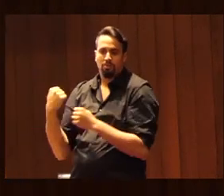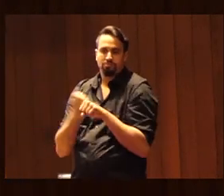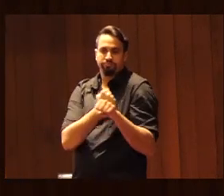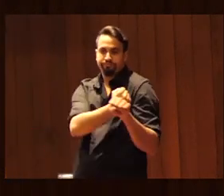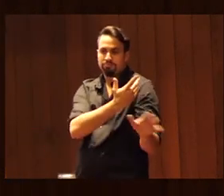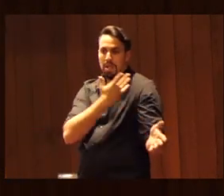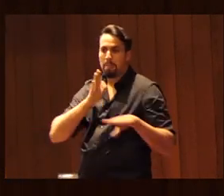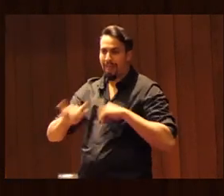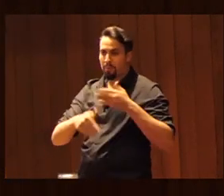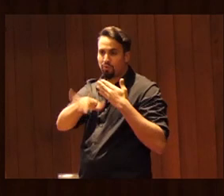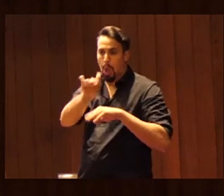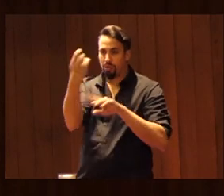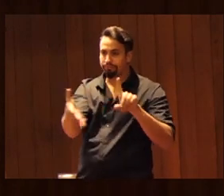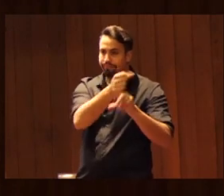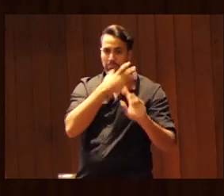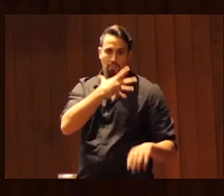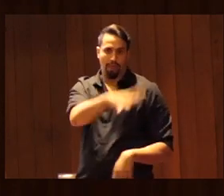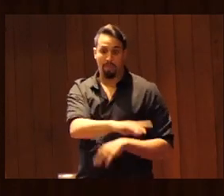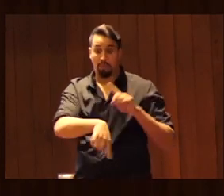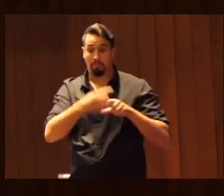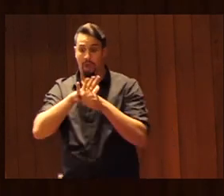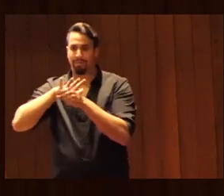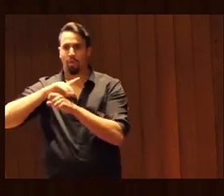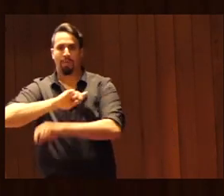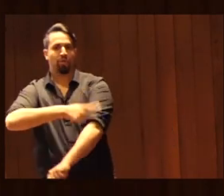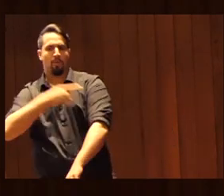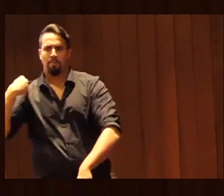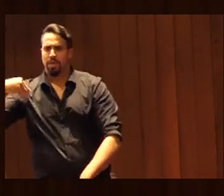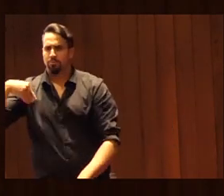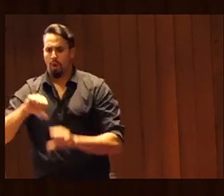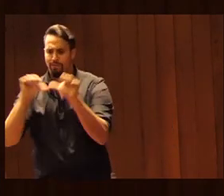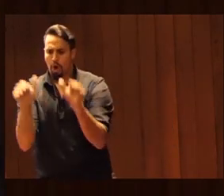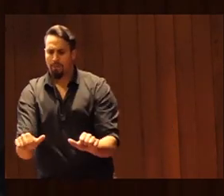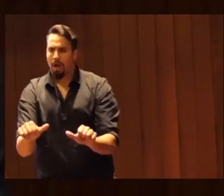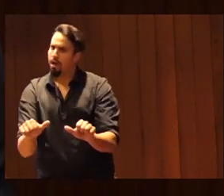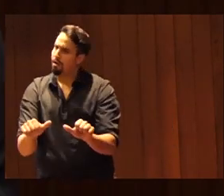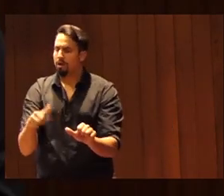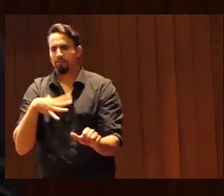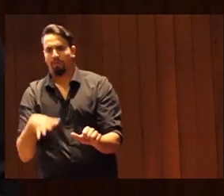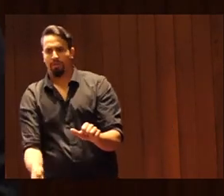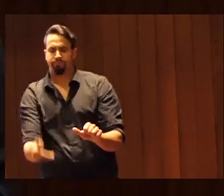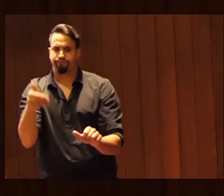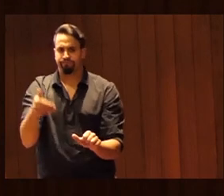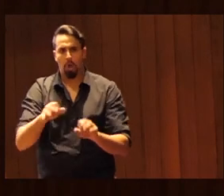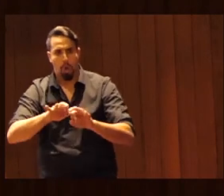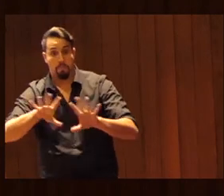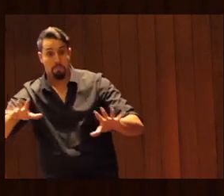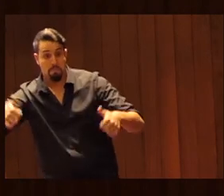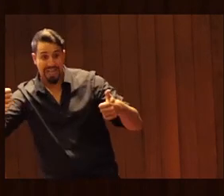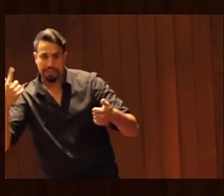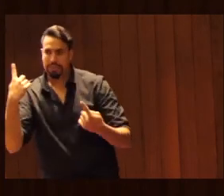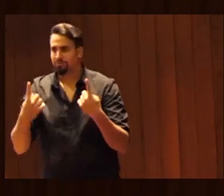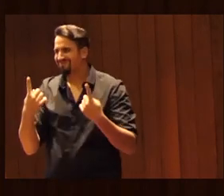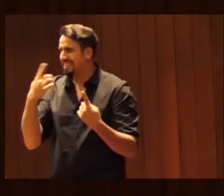logros. Y en el ámbito deportivo, eso de forma más o menos relevante o más clara, a veces es más sibilino,